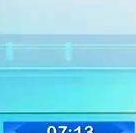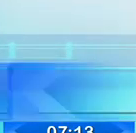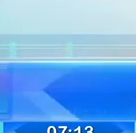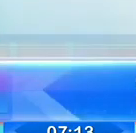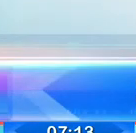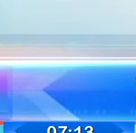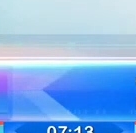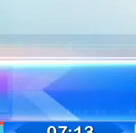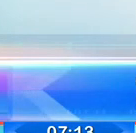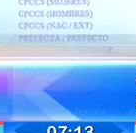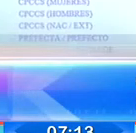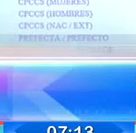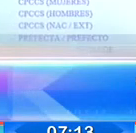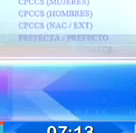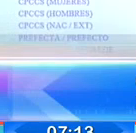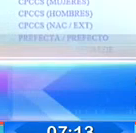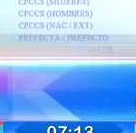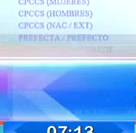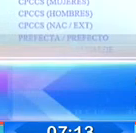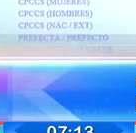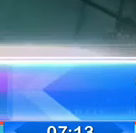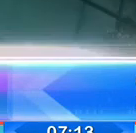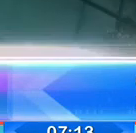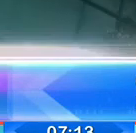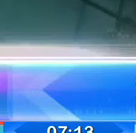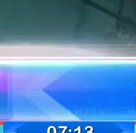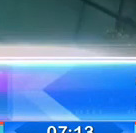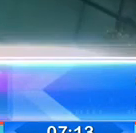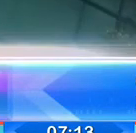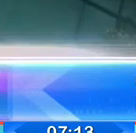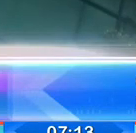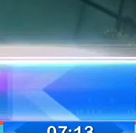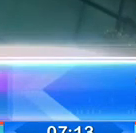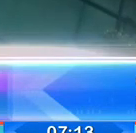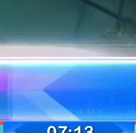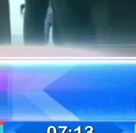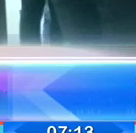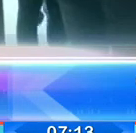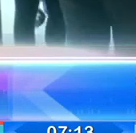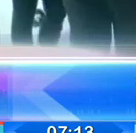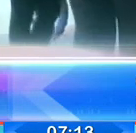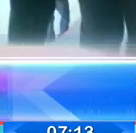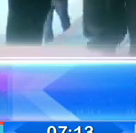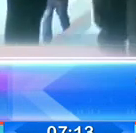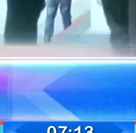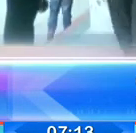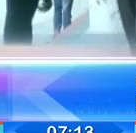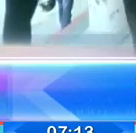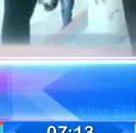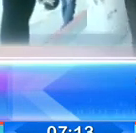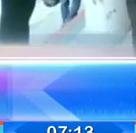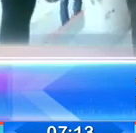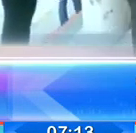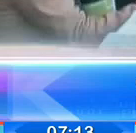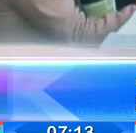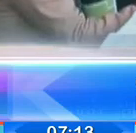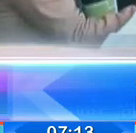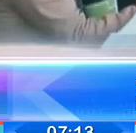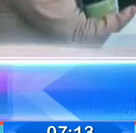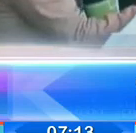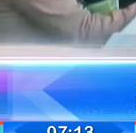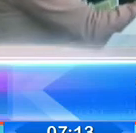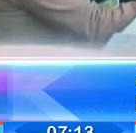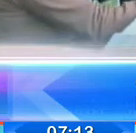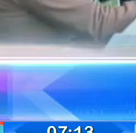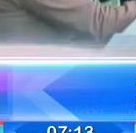retornar les vamos a contar, amigos televidentes, que la Contraloría General del Estado halló inconsistencias en los procesos y sistemas informáticos